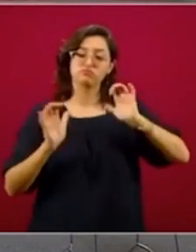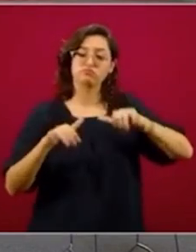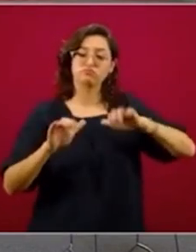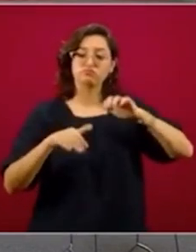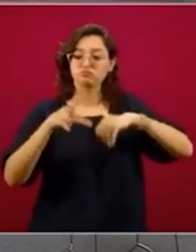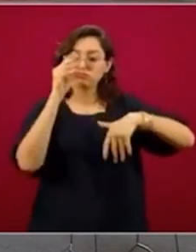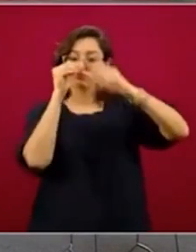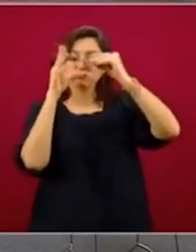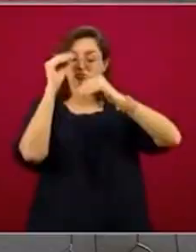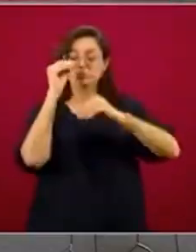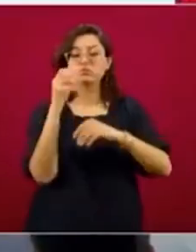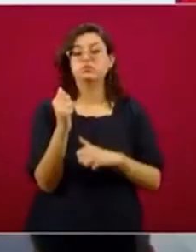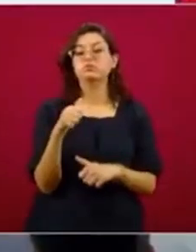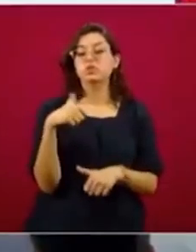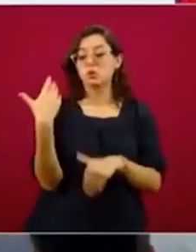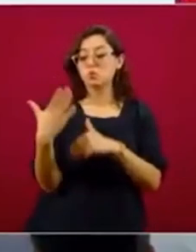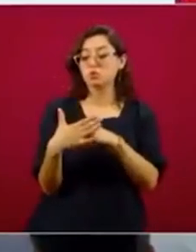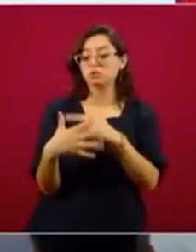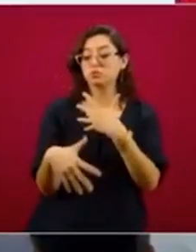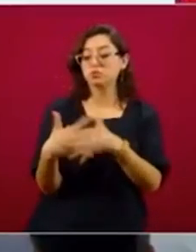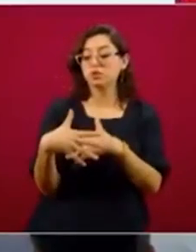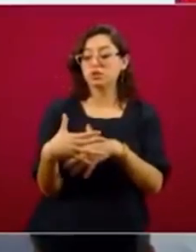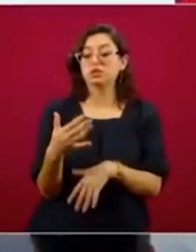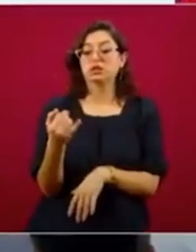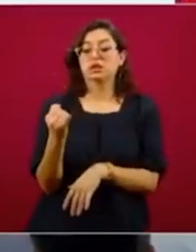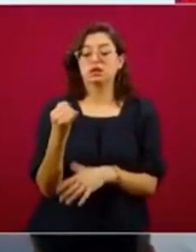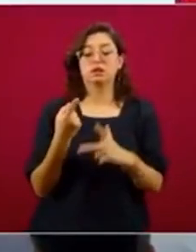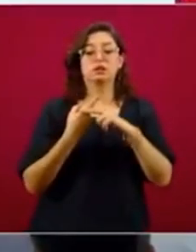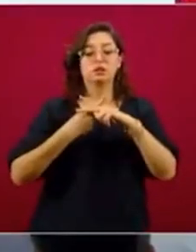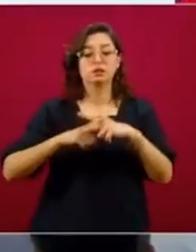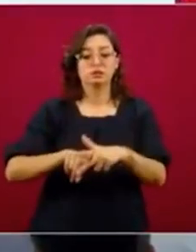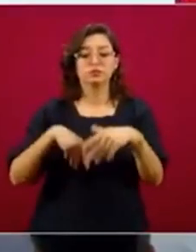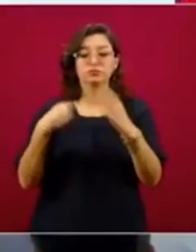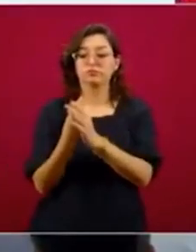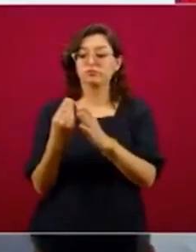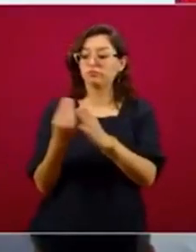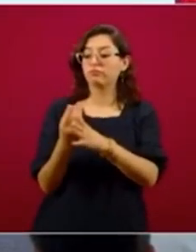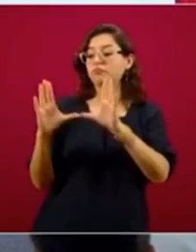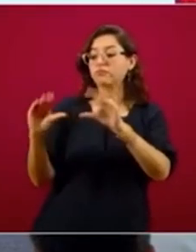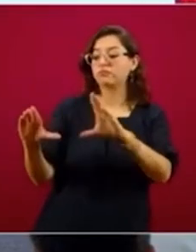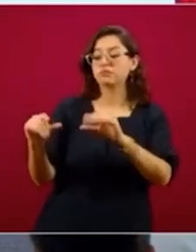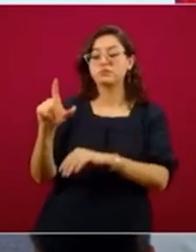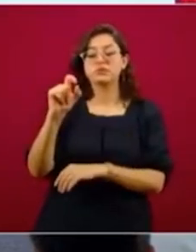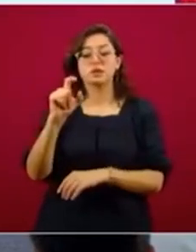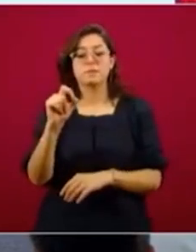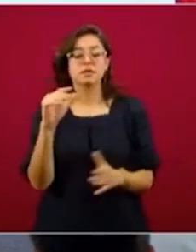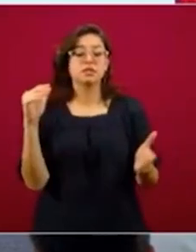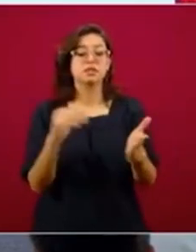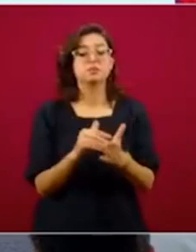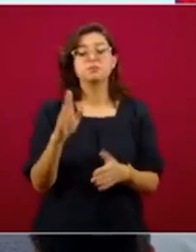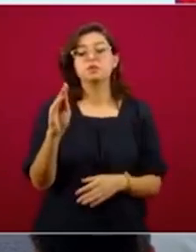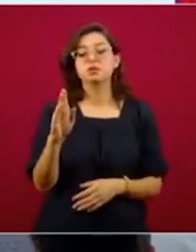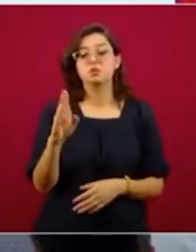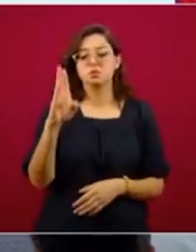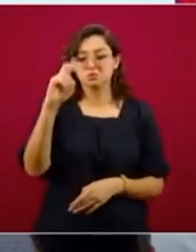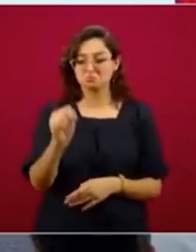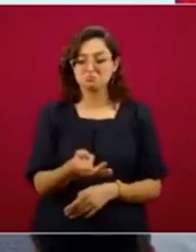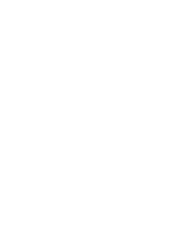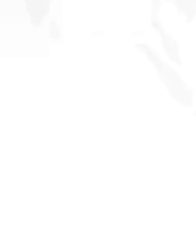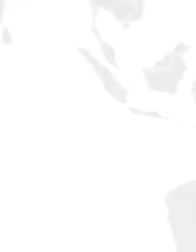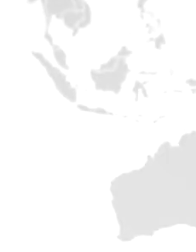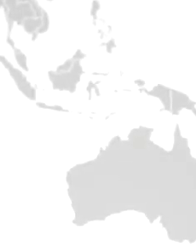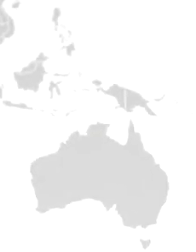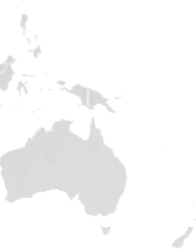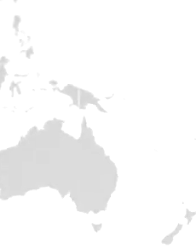el 15 de junio van a iniciar la capacitación, 20 mil 99 aprendices confirmados.